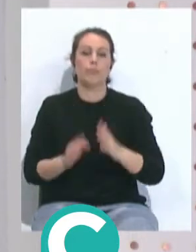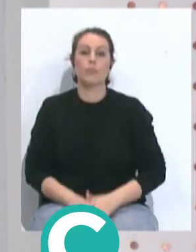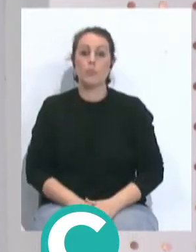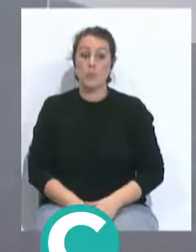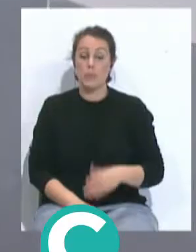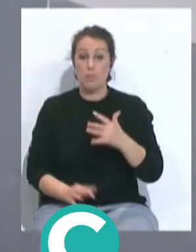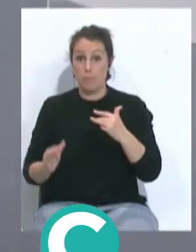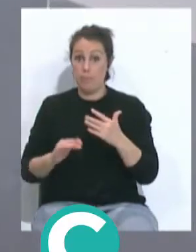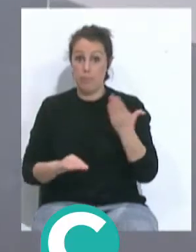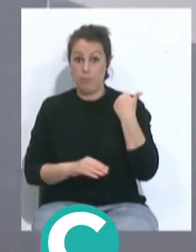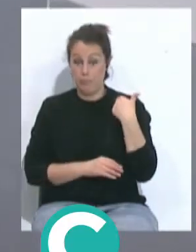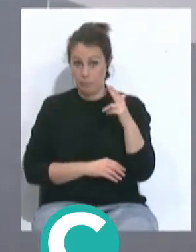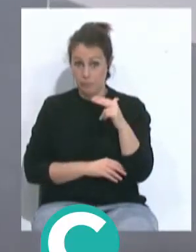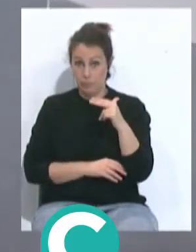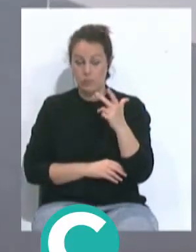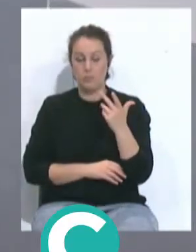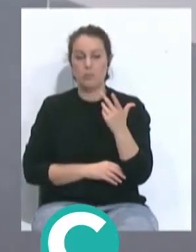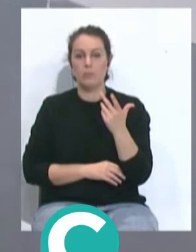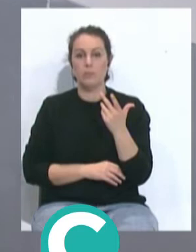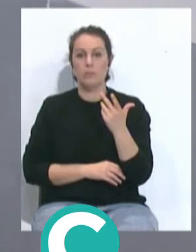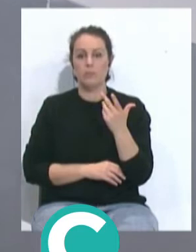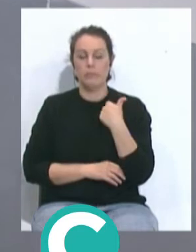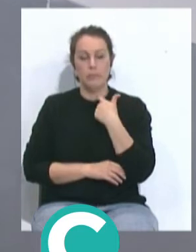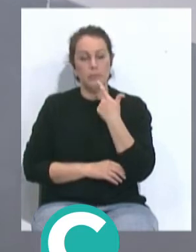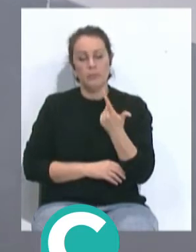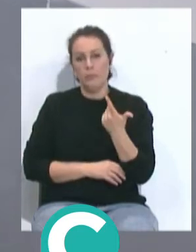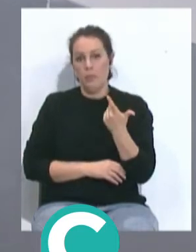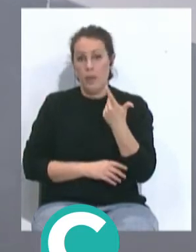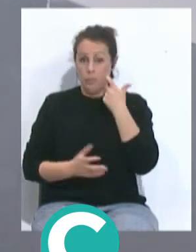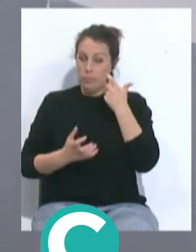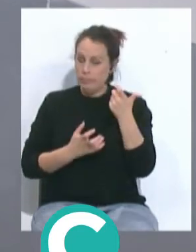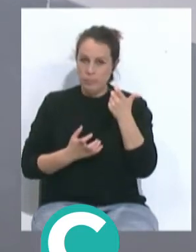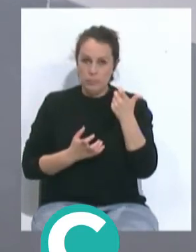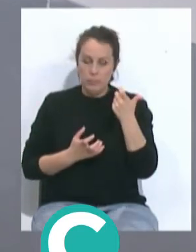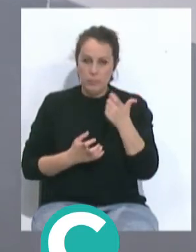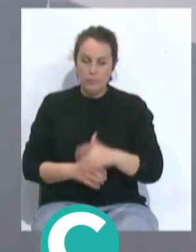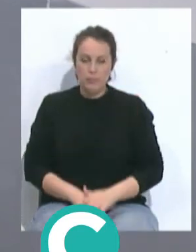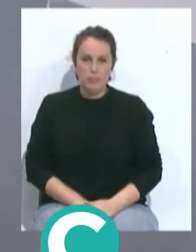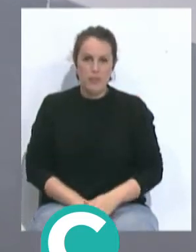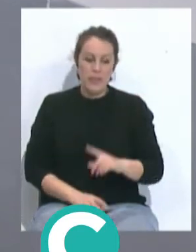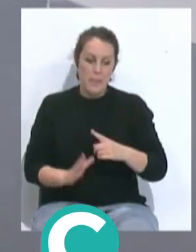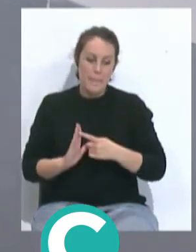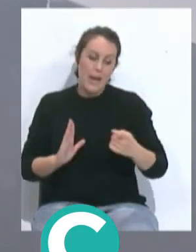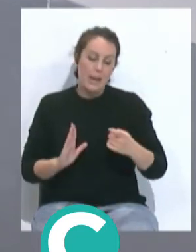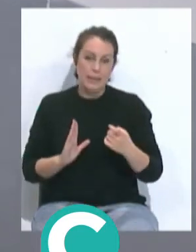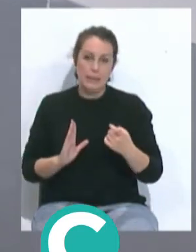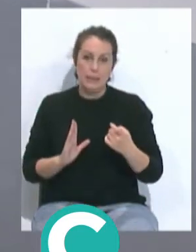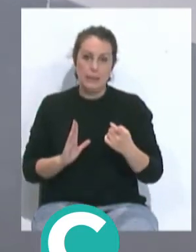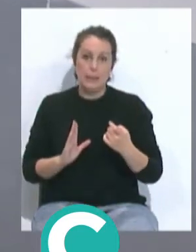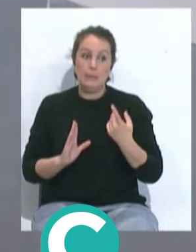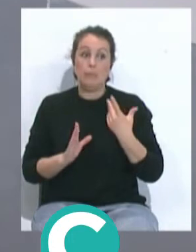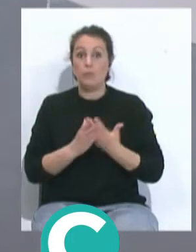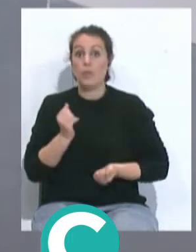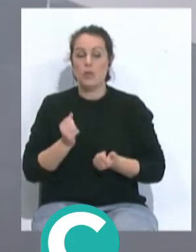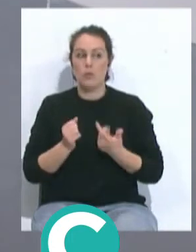del pasado viernes hubo destacados, salvo esos